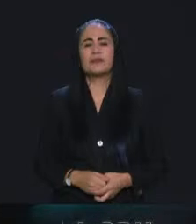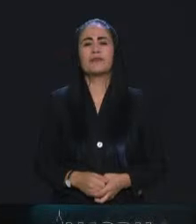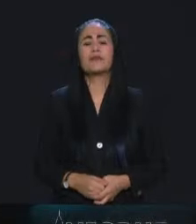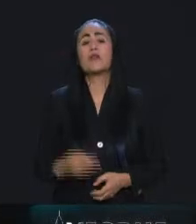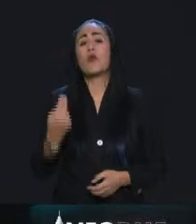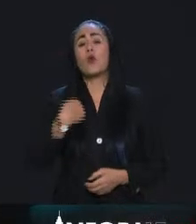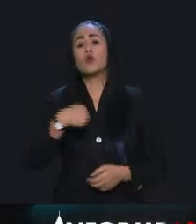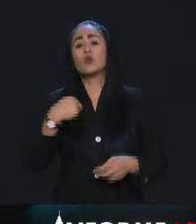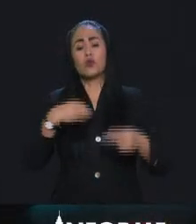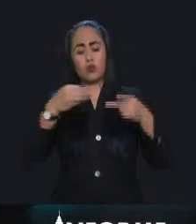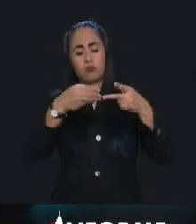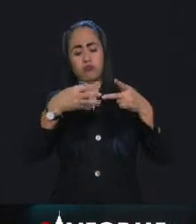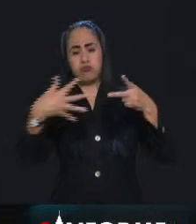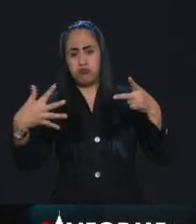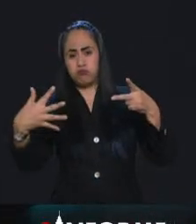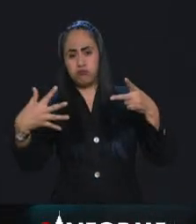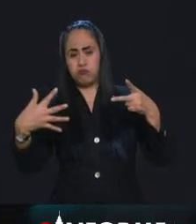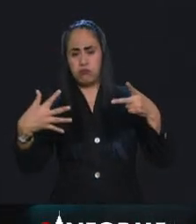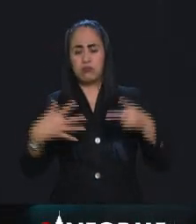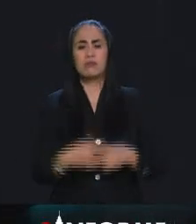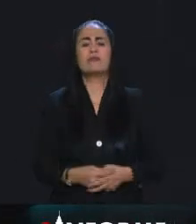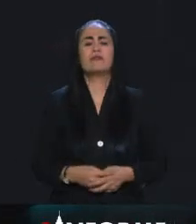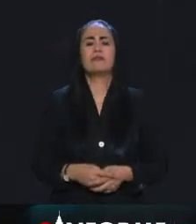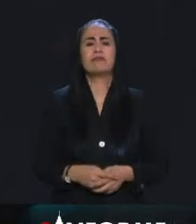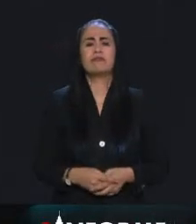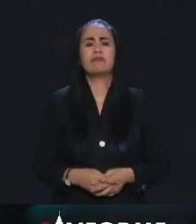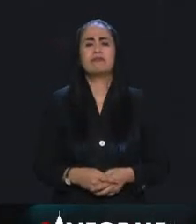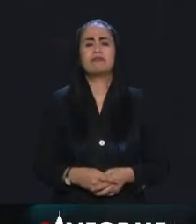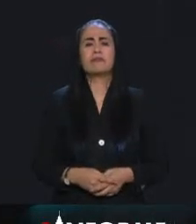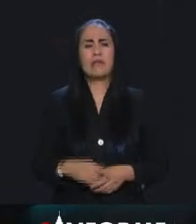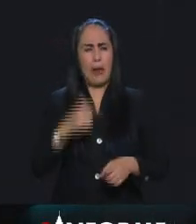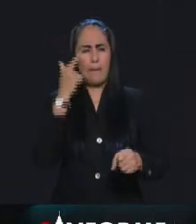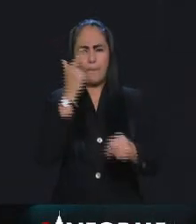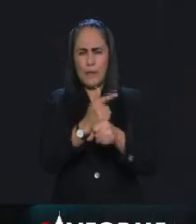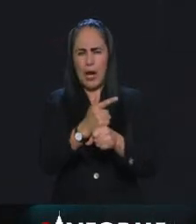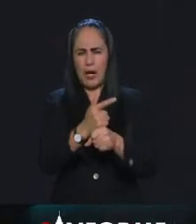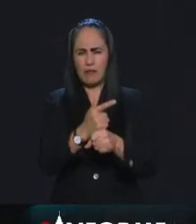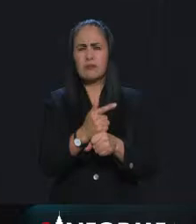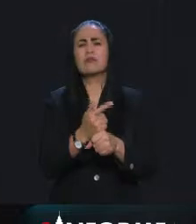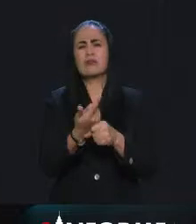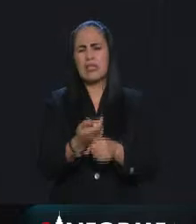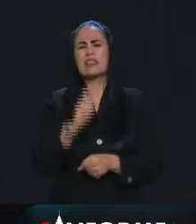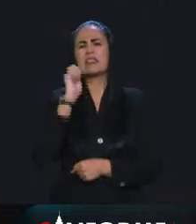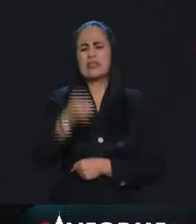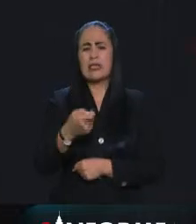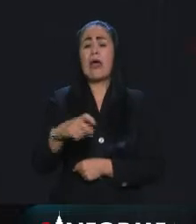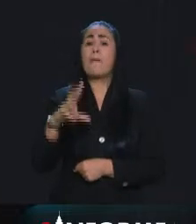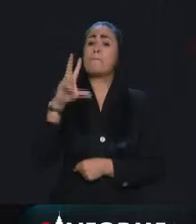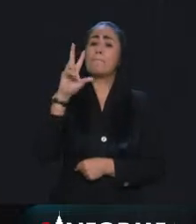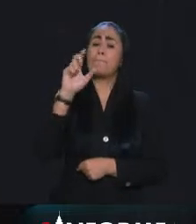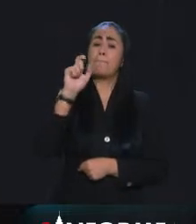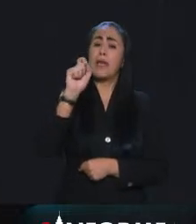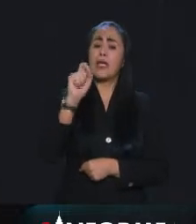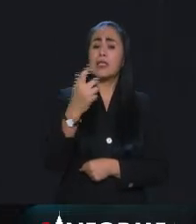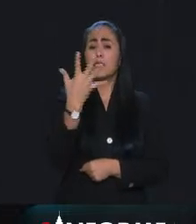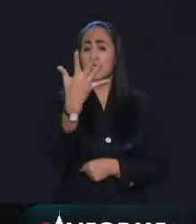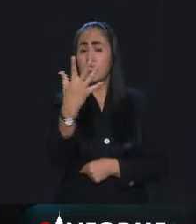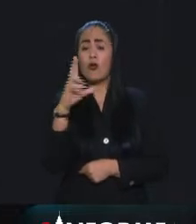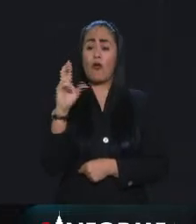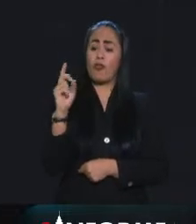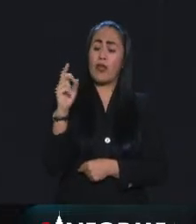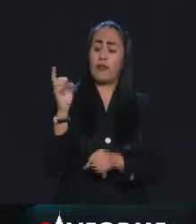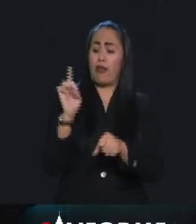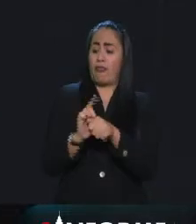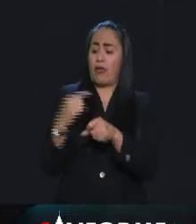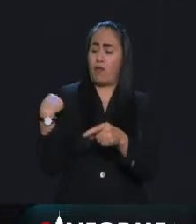una variante de un virus, eso significa que tiene por lo menos 25 o 30 días ya en la comunidad. No es algo nuevo.